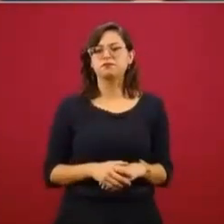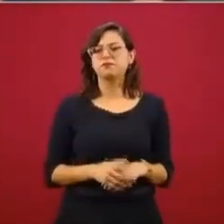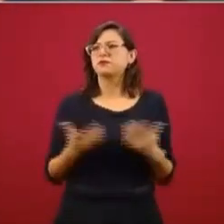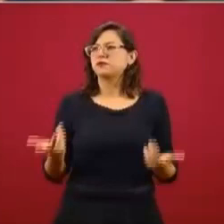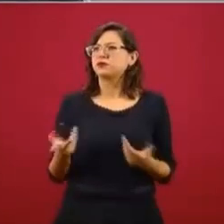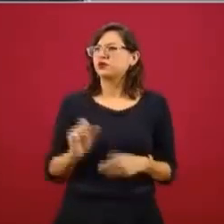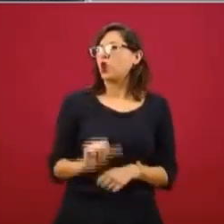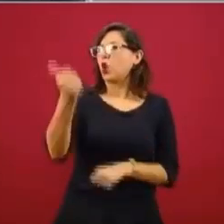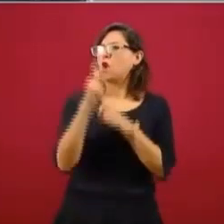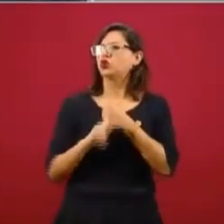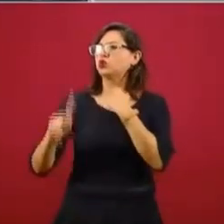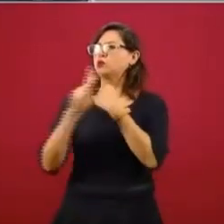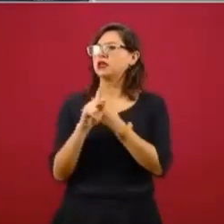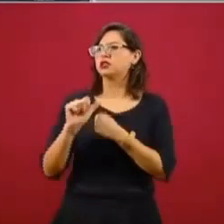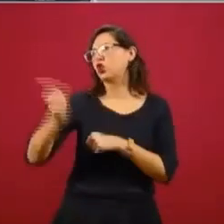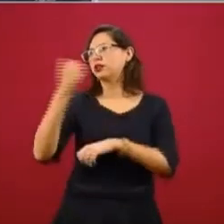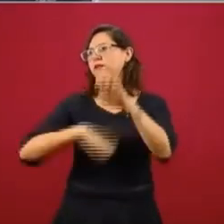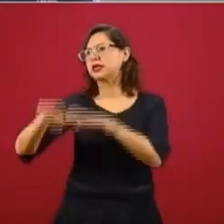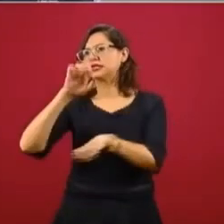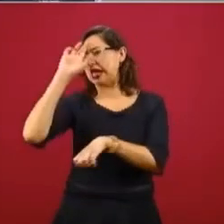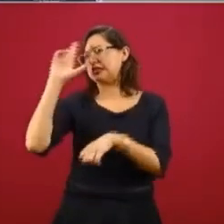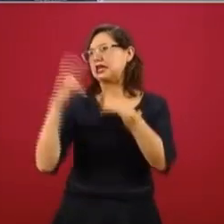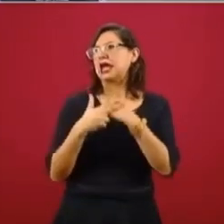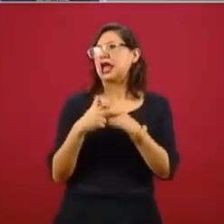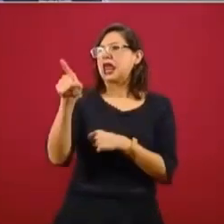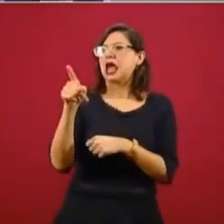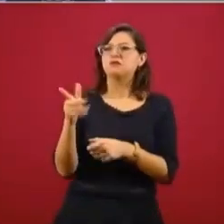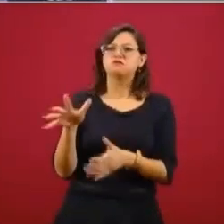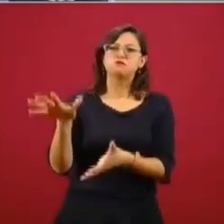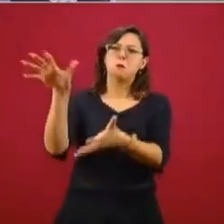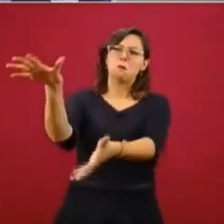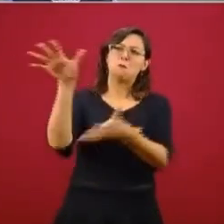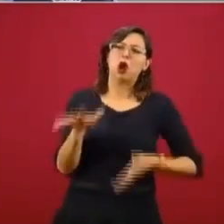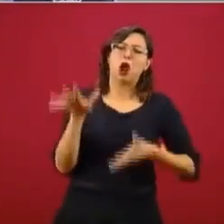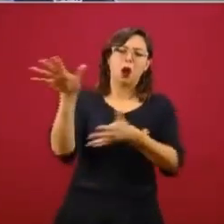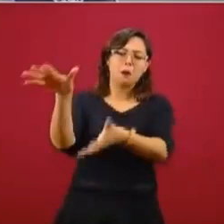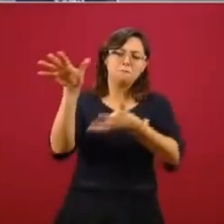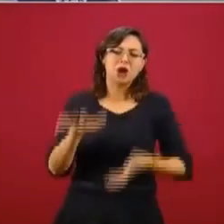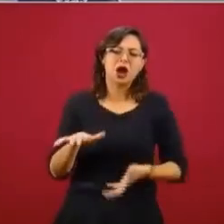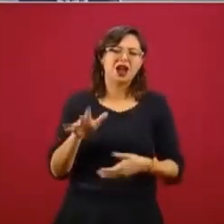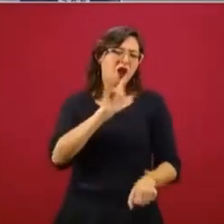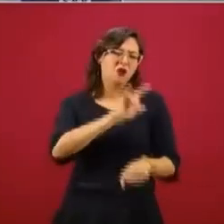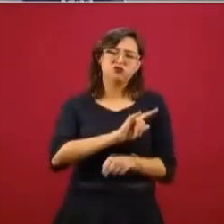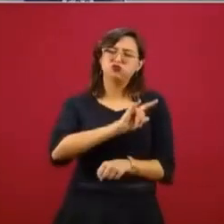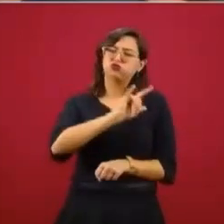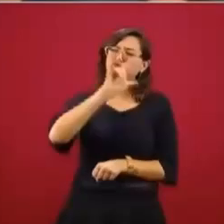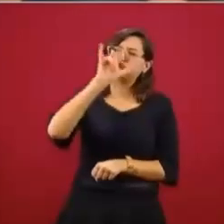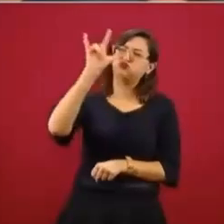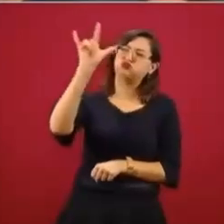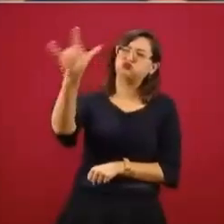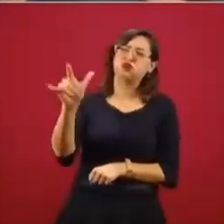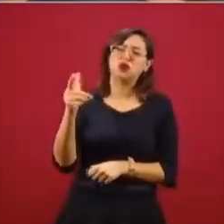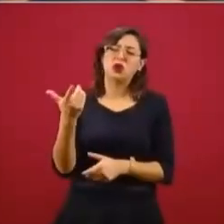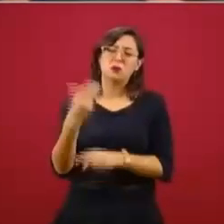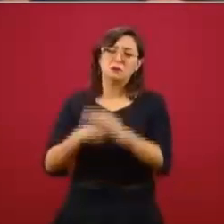cantidades millonarias de insumos a empresas extranjeras? ¿Para qué seguir enviando aviones a miles de kilómetros del país cuando,